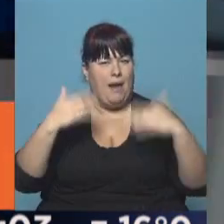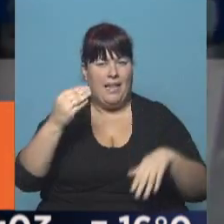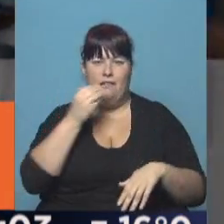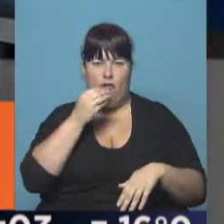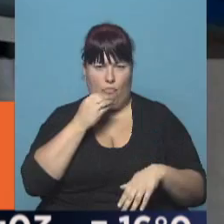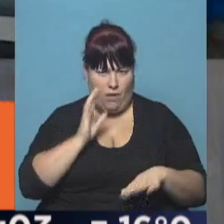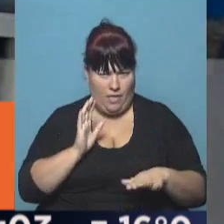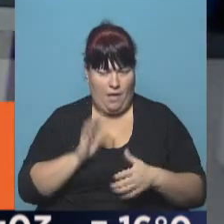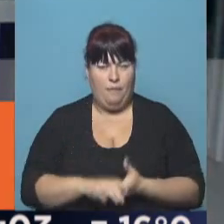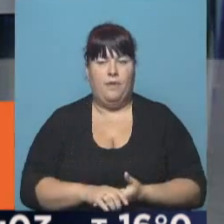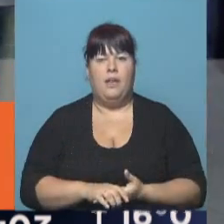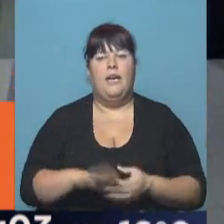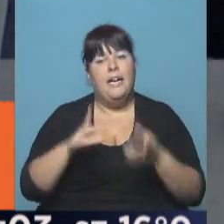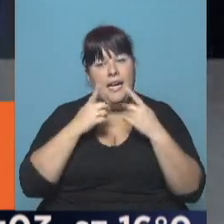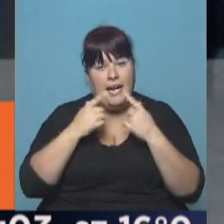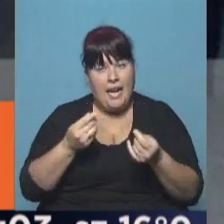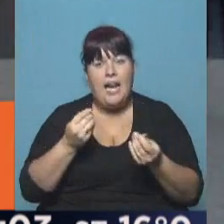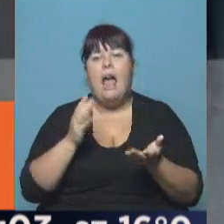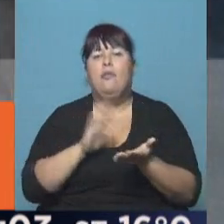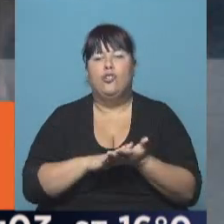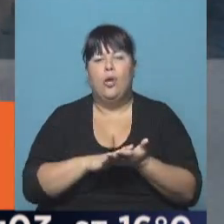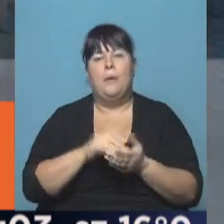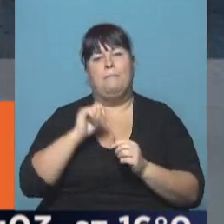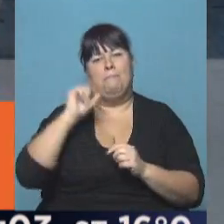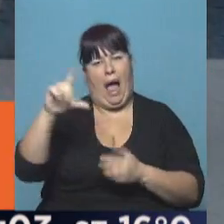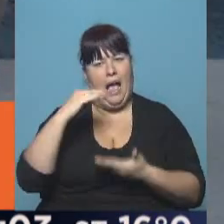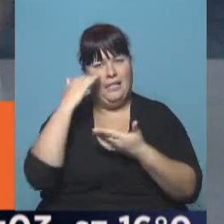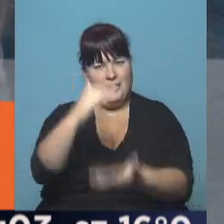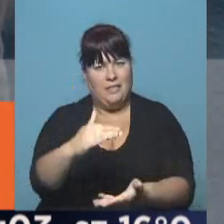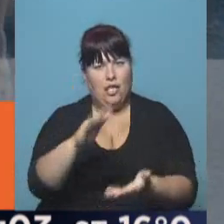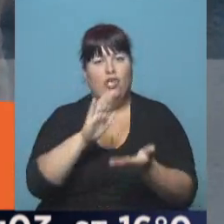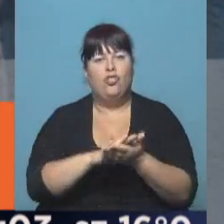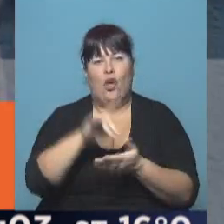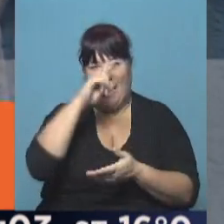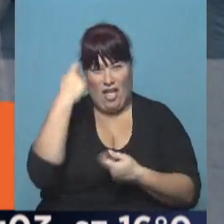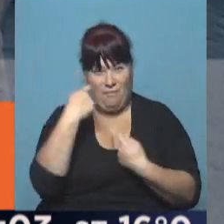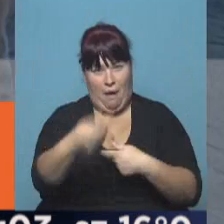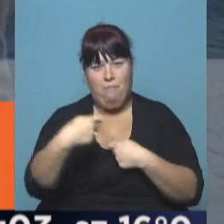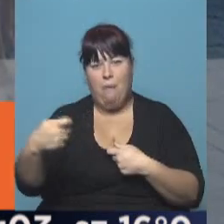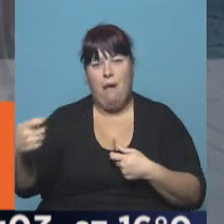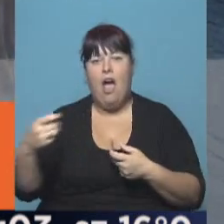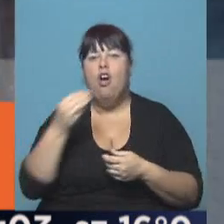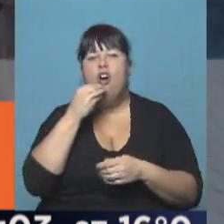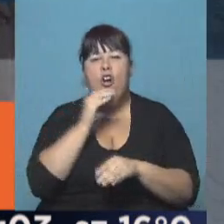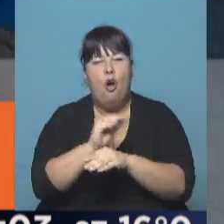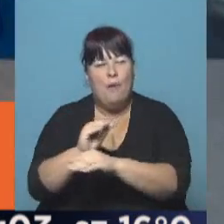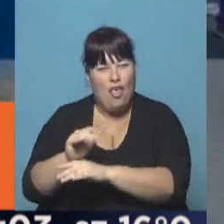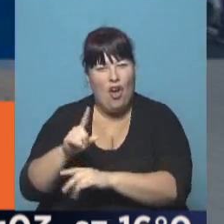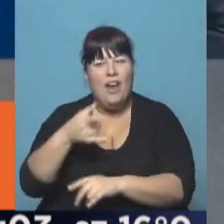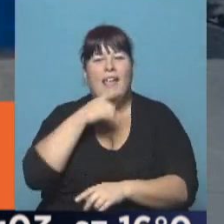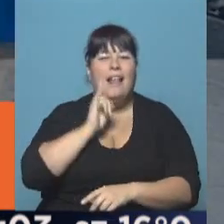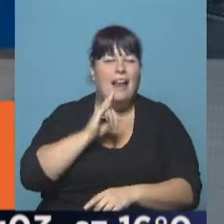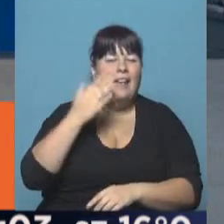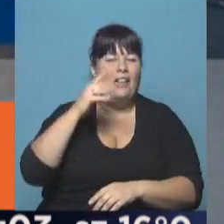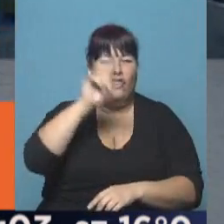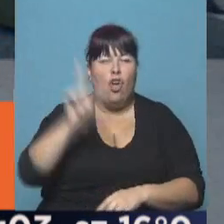Alimentaria. Un reclamo que tiene que ver con aumentar el presupuesto de la Nación que se le da a los comederos y merenderos de